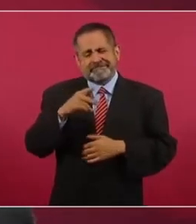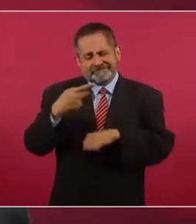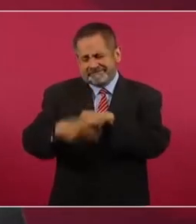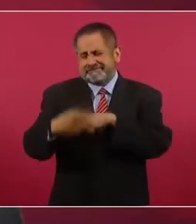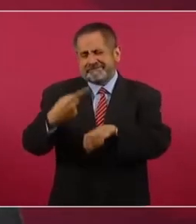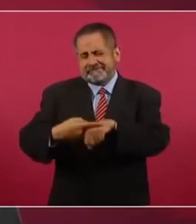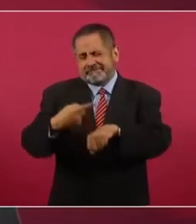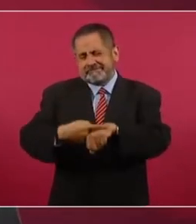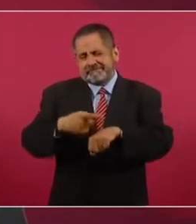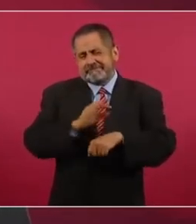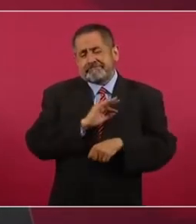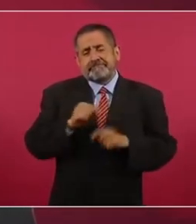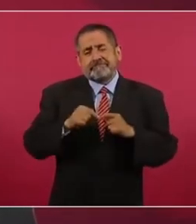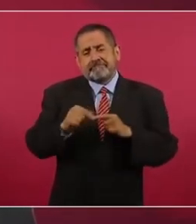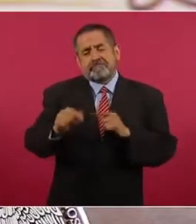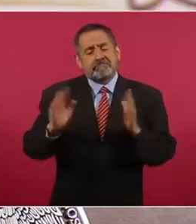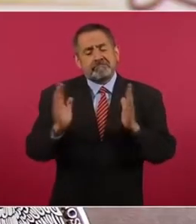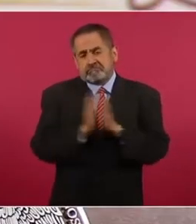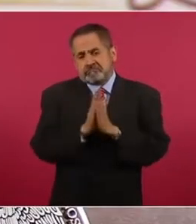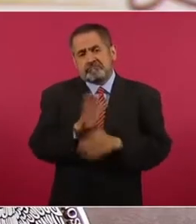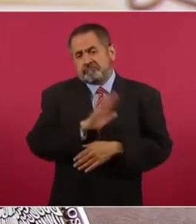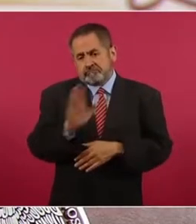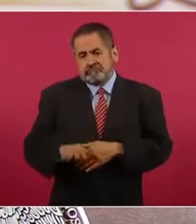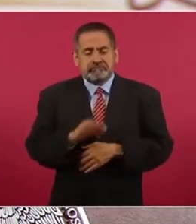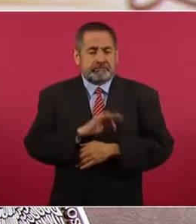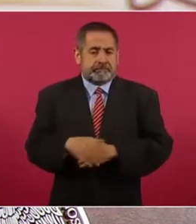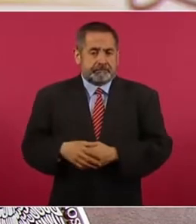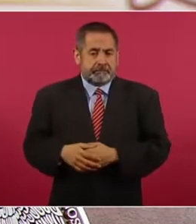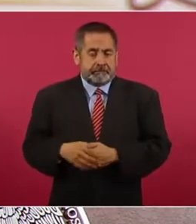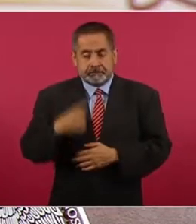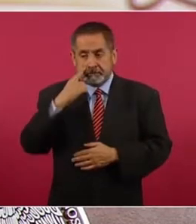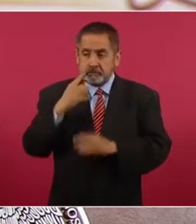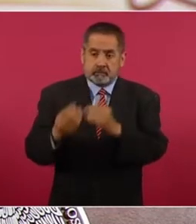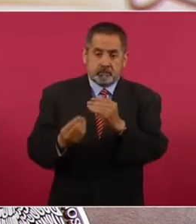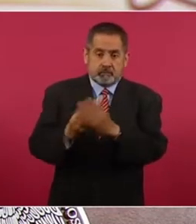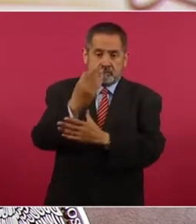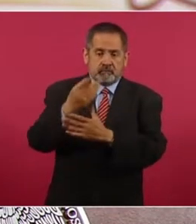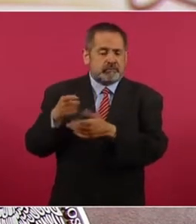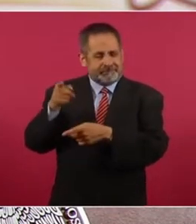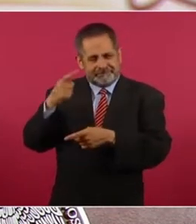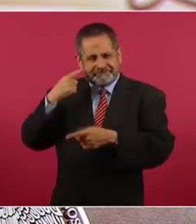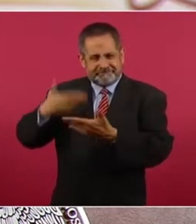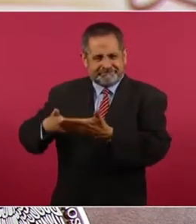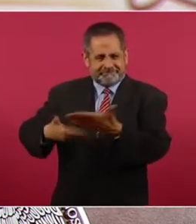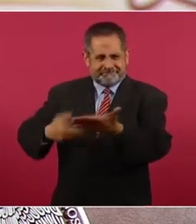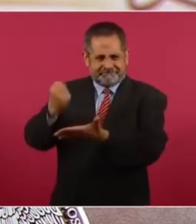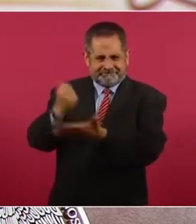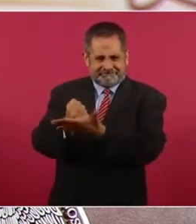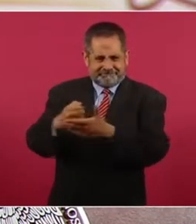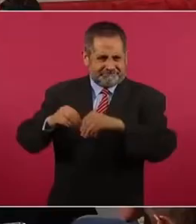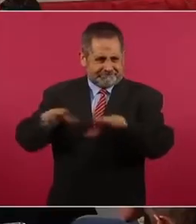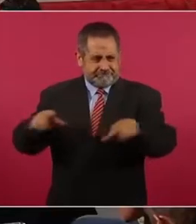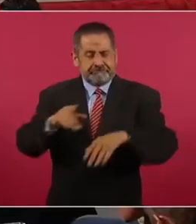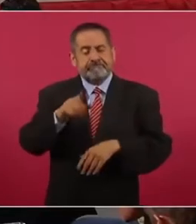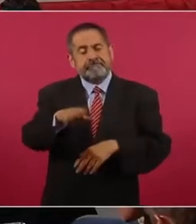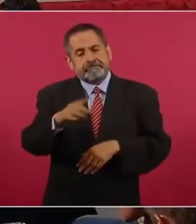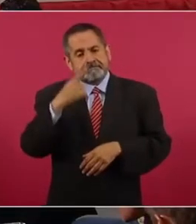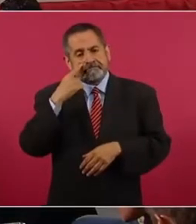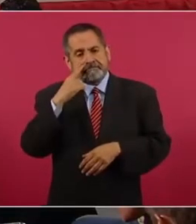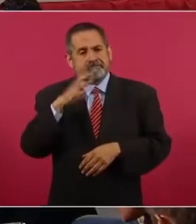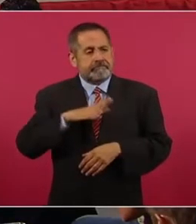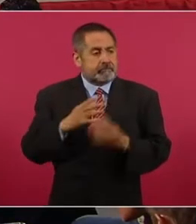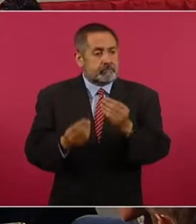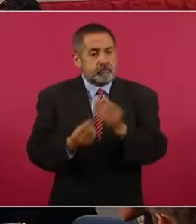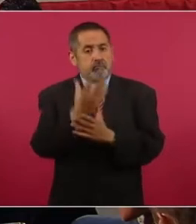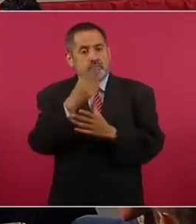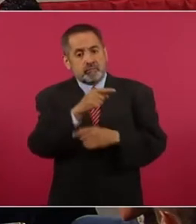productos, y aquí voy a empezar a explicar la motivación del decreto que se ha hecho mención. Existen